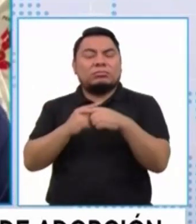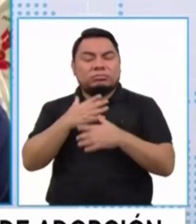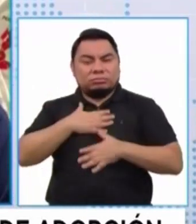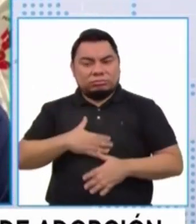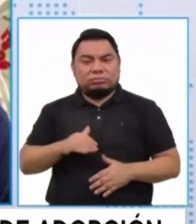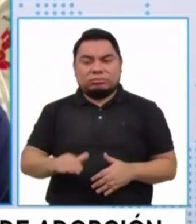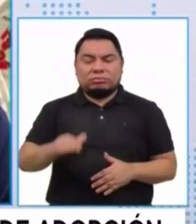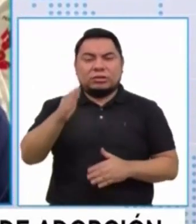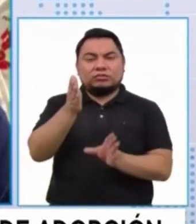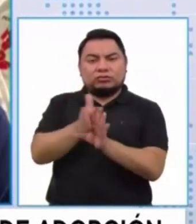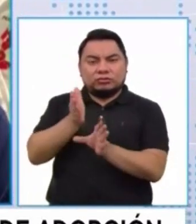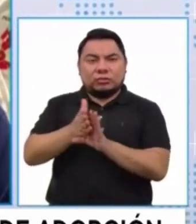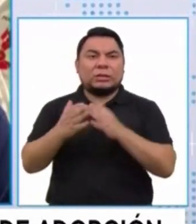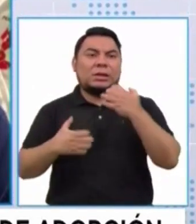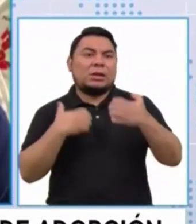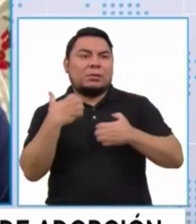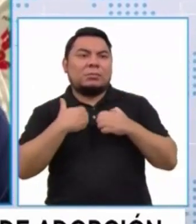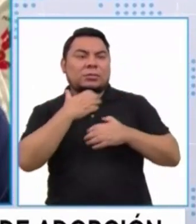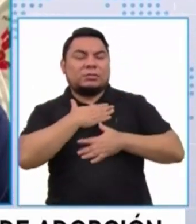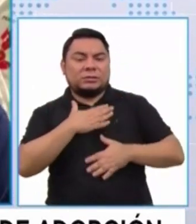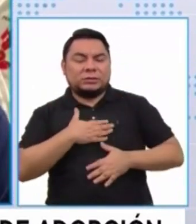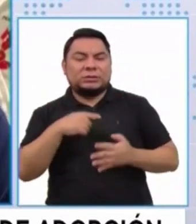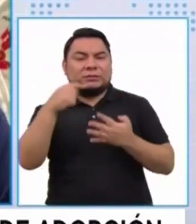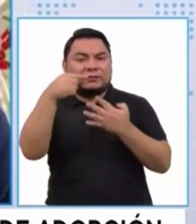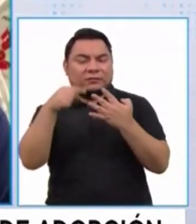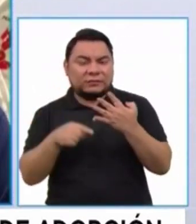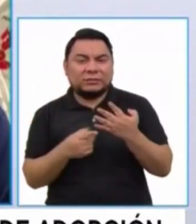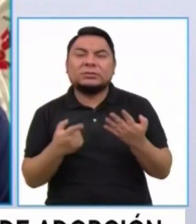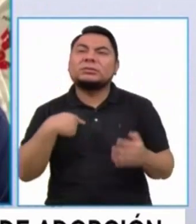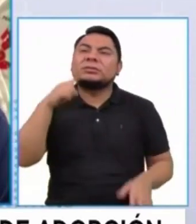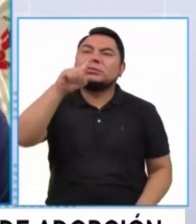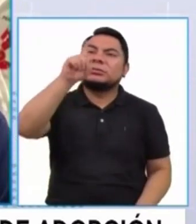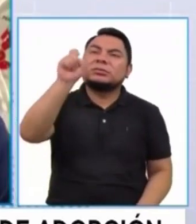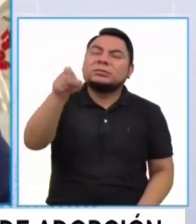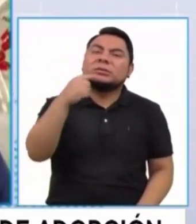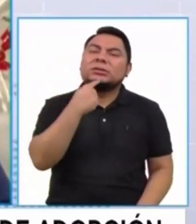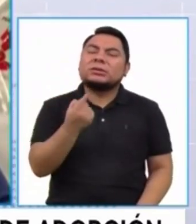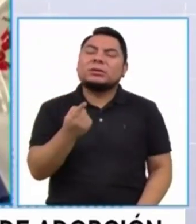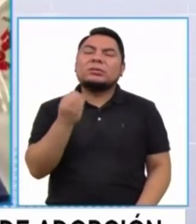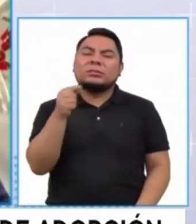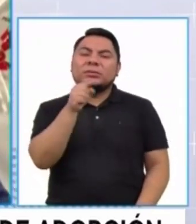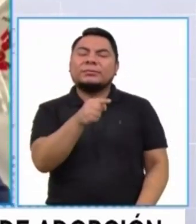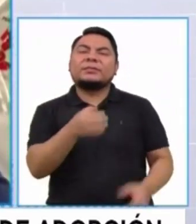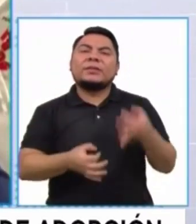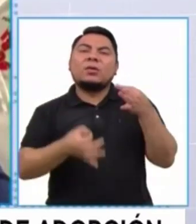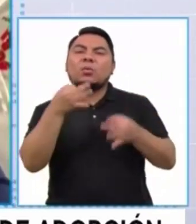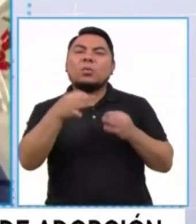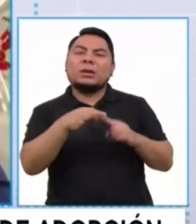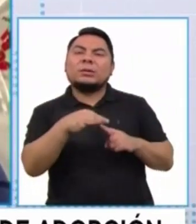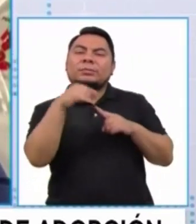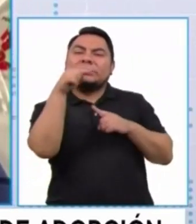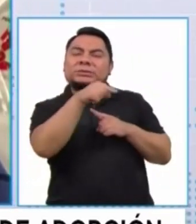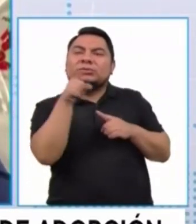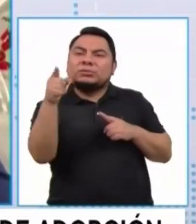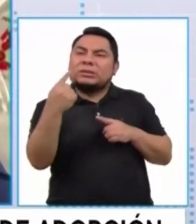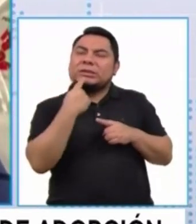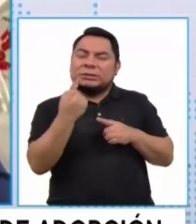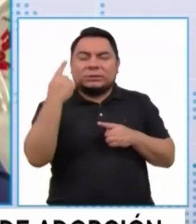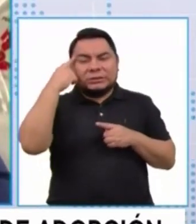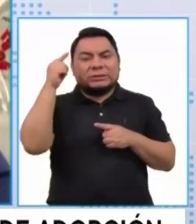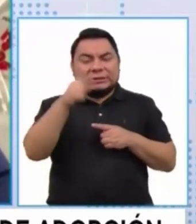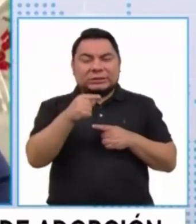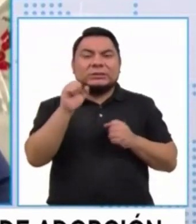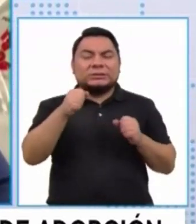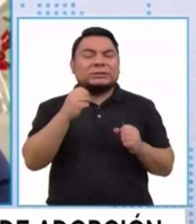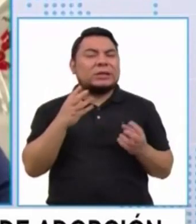estado, ¿no?, a nivel psicológico, emocional, físico, etc. Quiero preguntarle concretamente por los juzgados especializados que ustedes plantean que